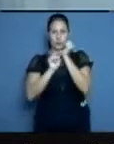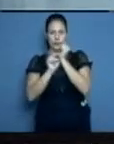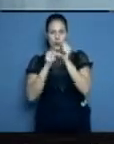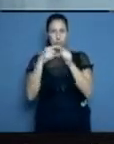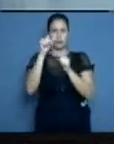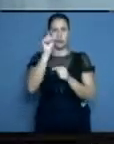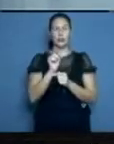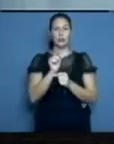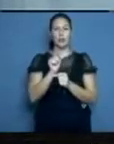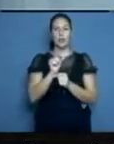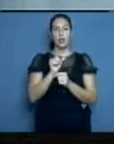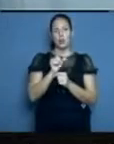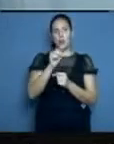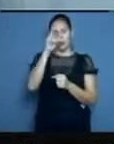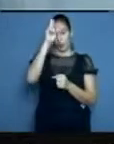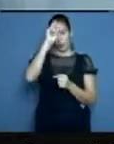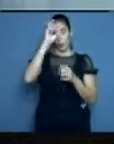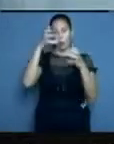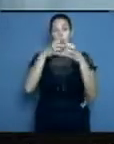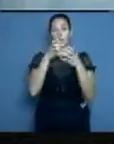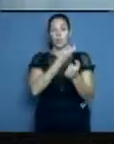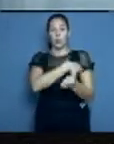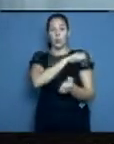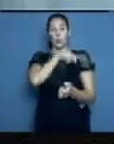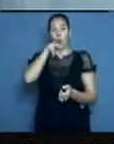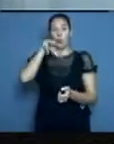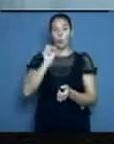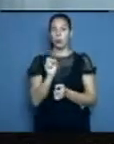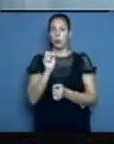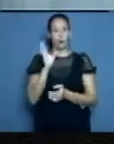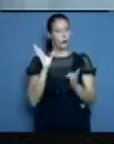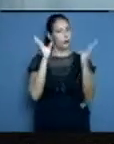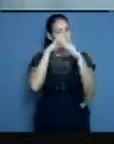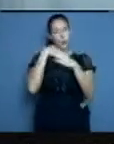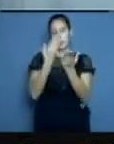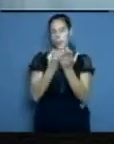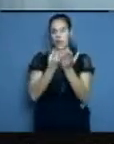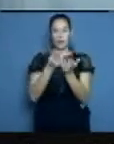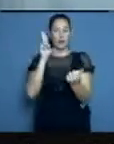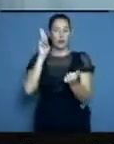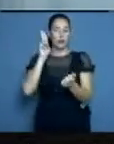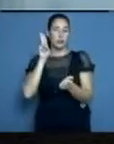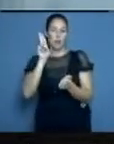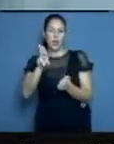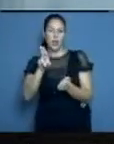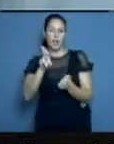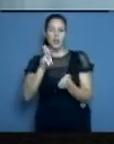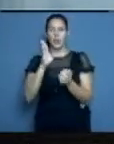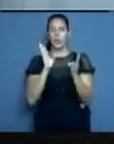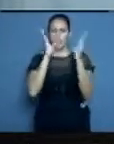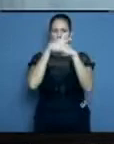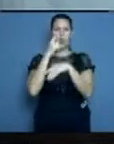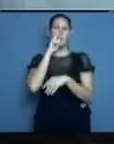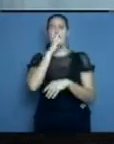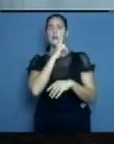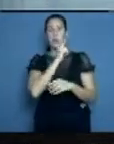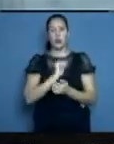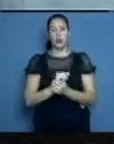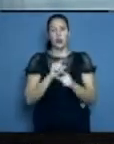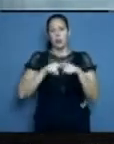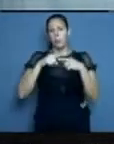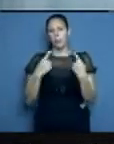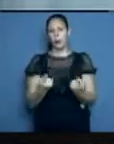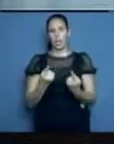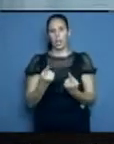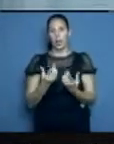esperando porque se le haga el test rápido. Y así pasa en otros consultorios de personas y también áreas de salud que se han movido en estos momentos. Hay un gran número